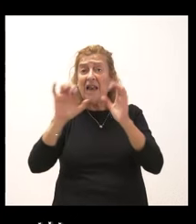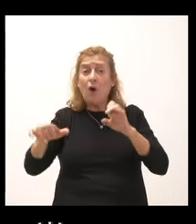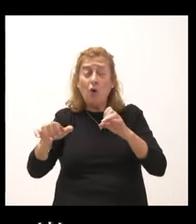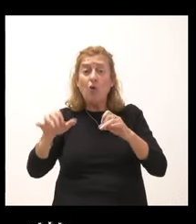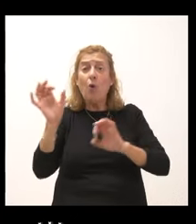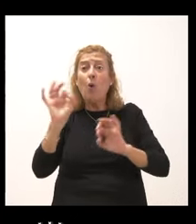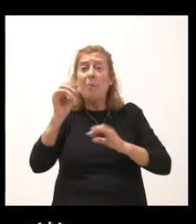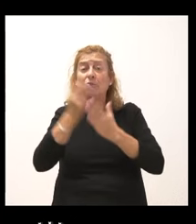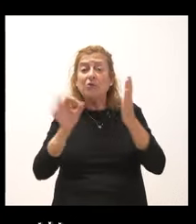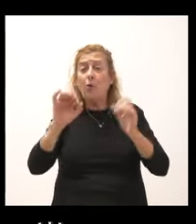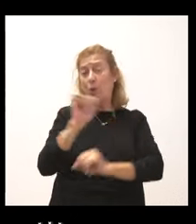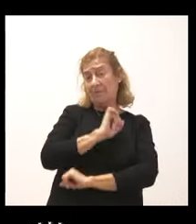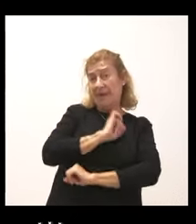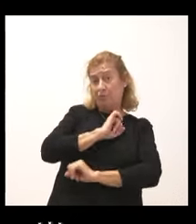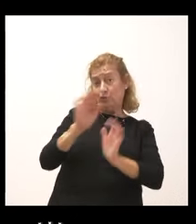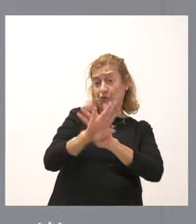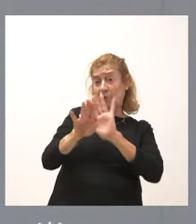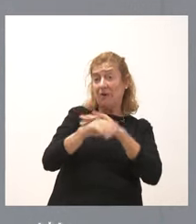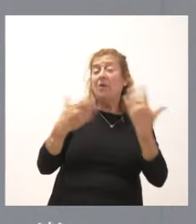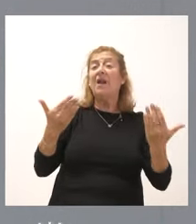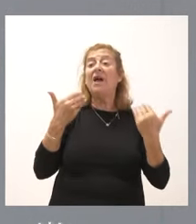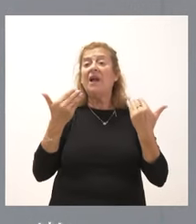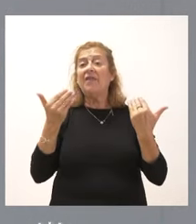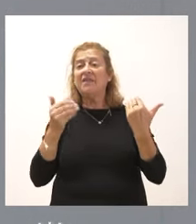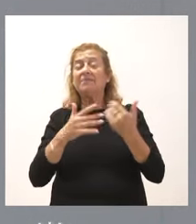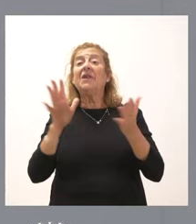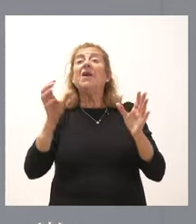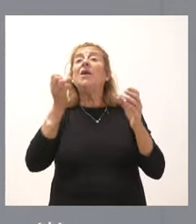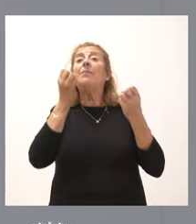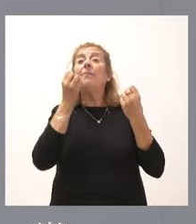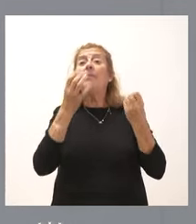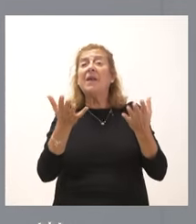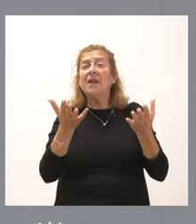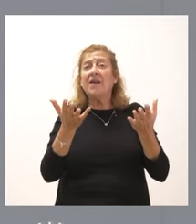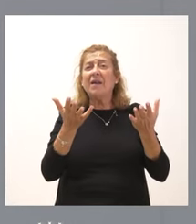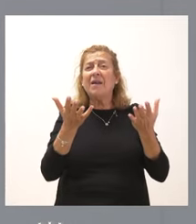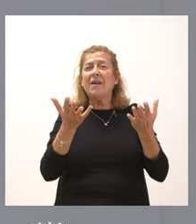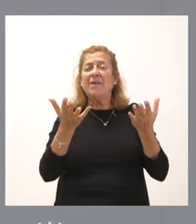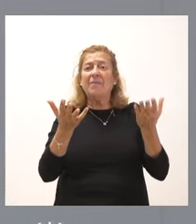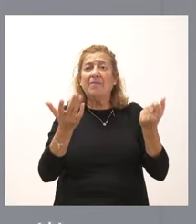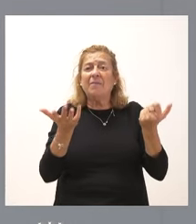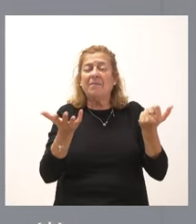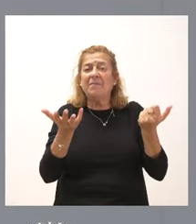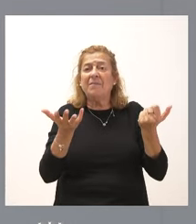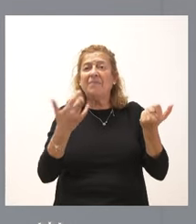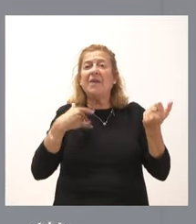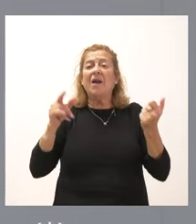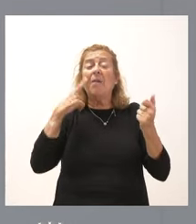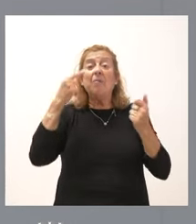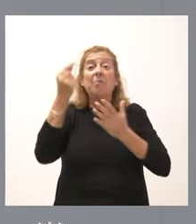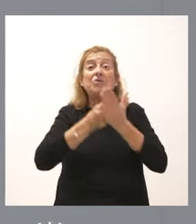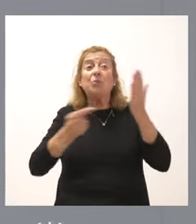o vamos a seguir esperando. Gracias. Bueno, parece que la presentación del Estado y el presupuesto